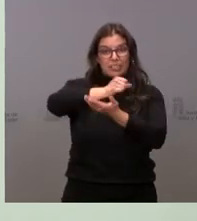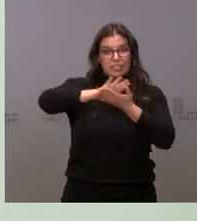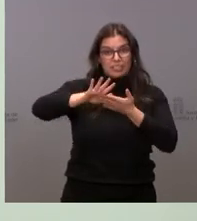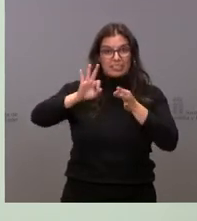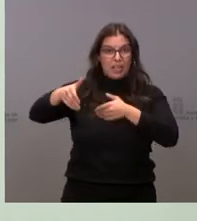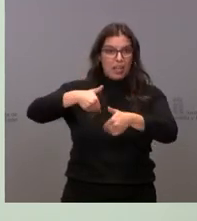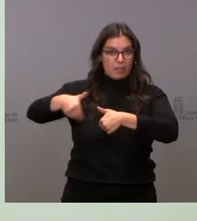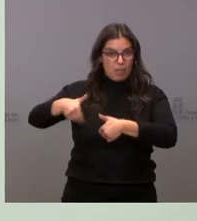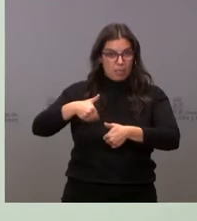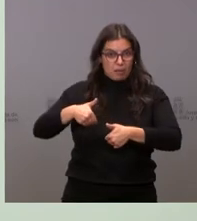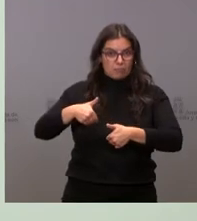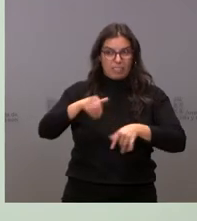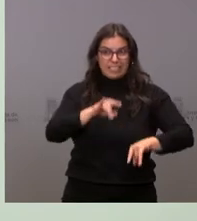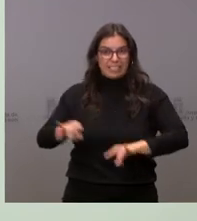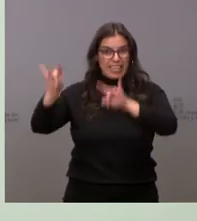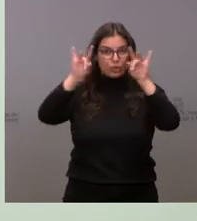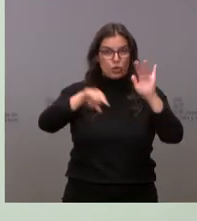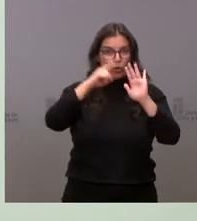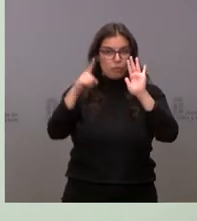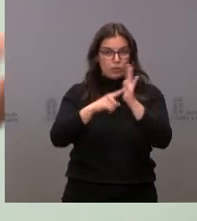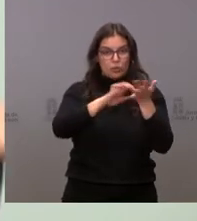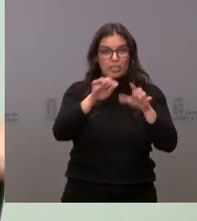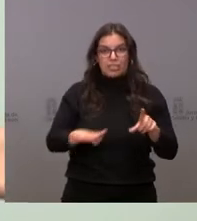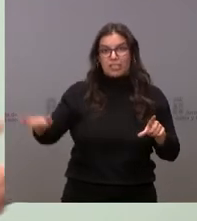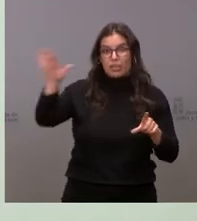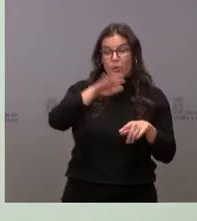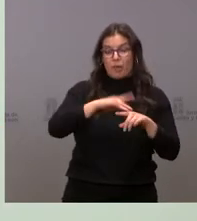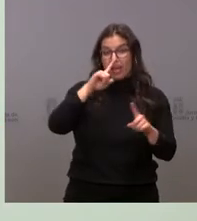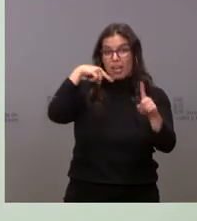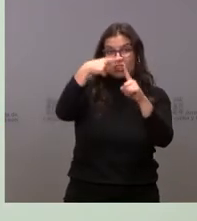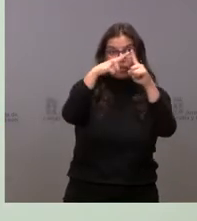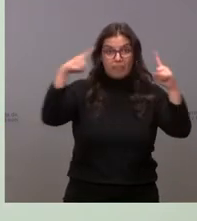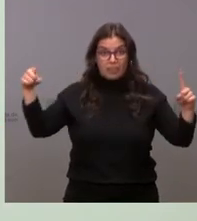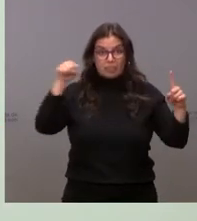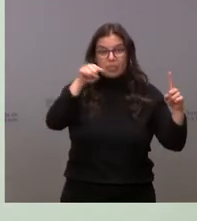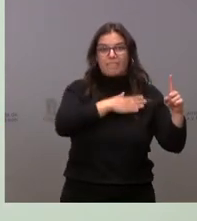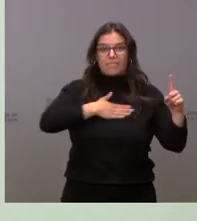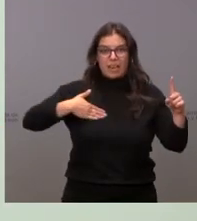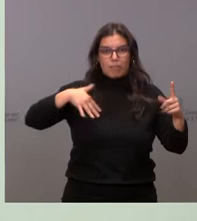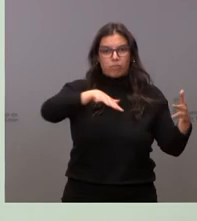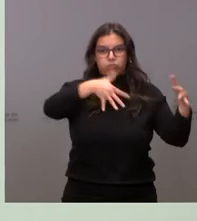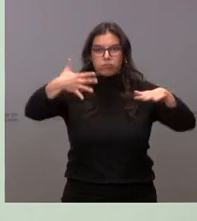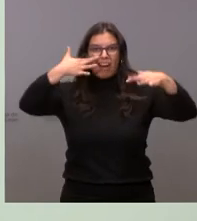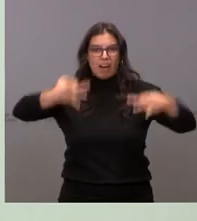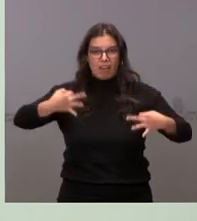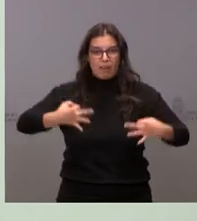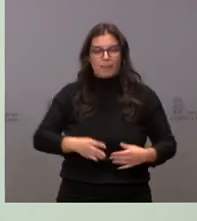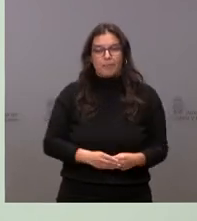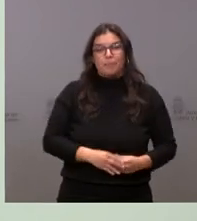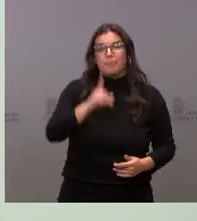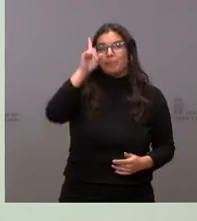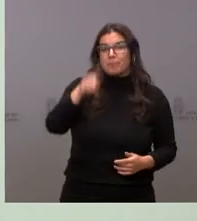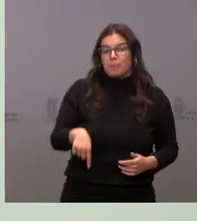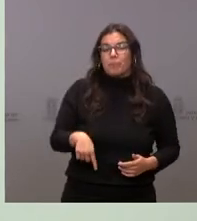a la demanda en todo el territorio de nuestra comunidad. A lo largo del año que viene esto va a ser una realidad. Vamos a apostar